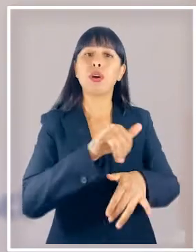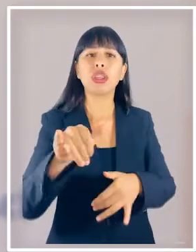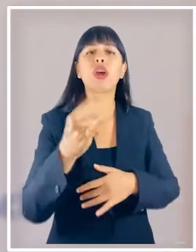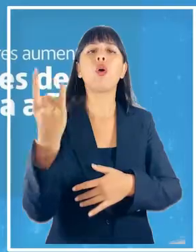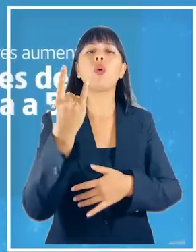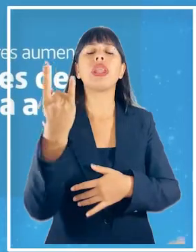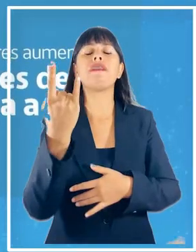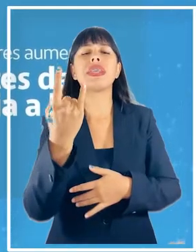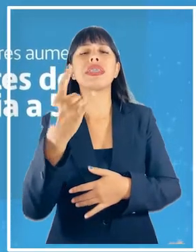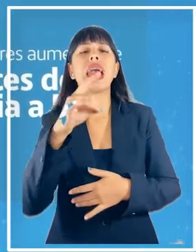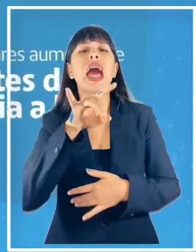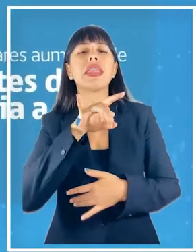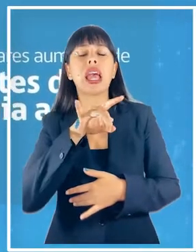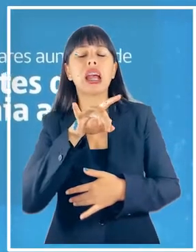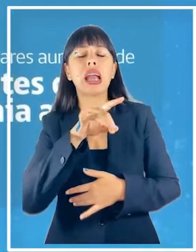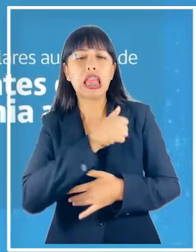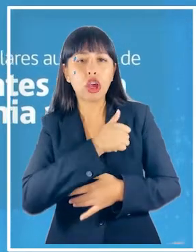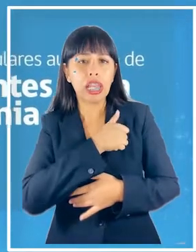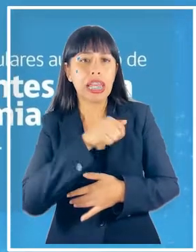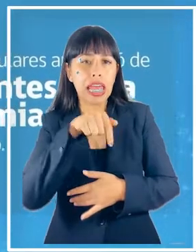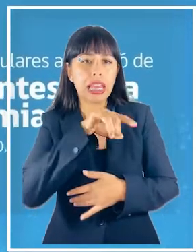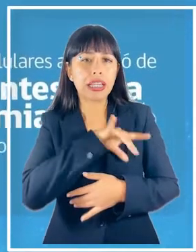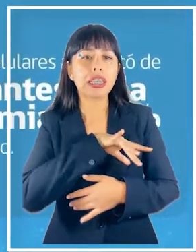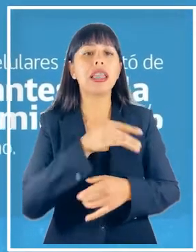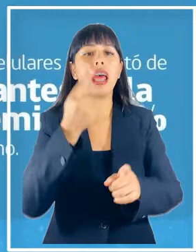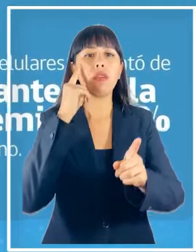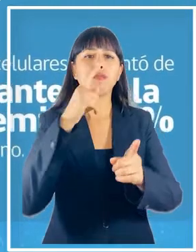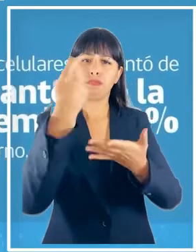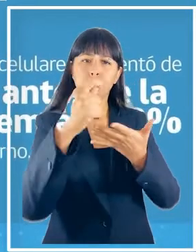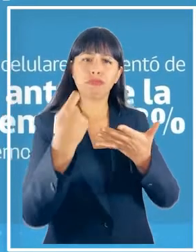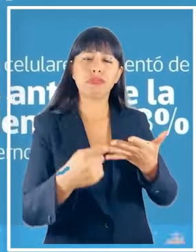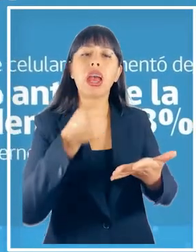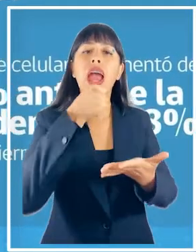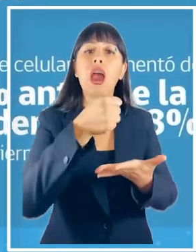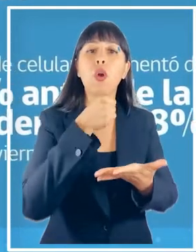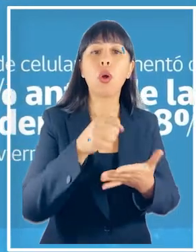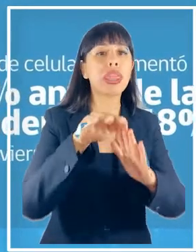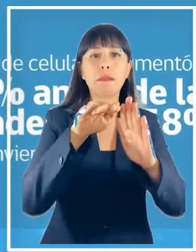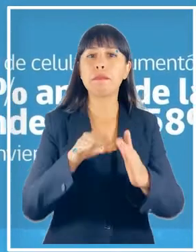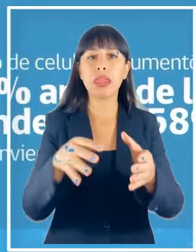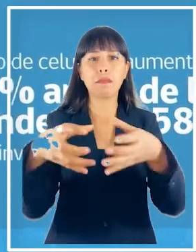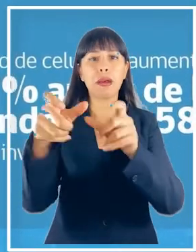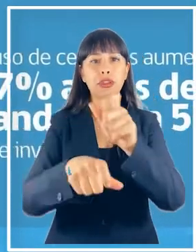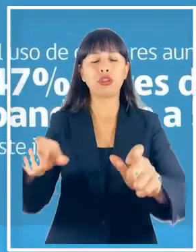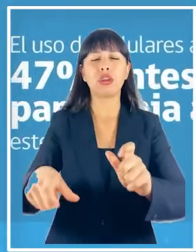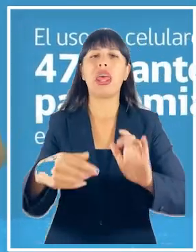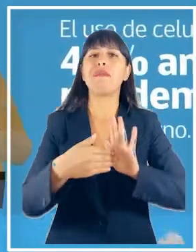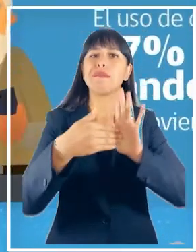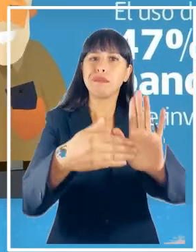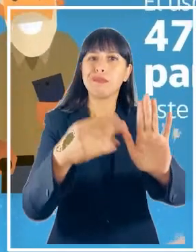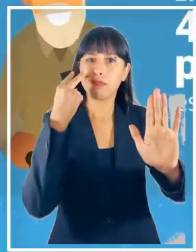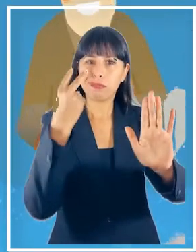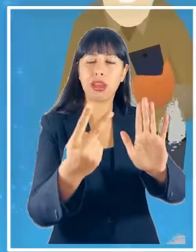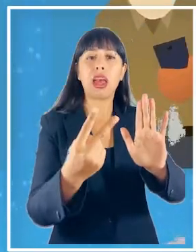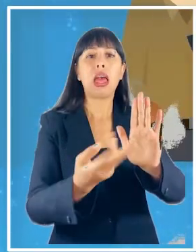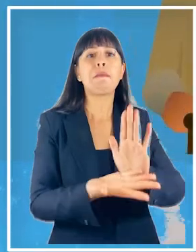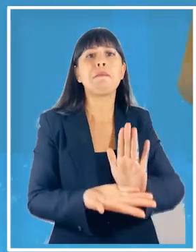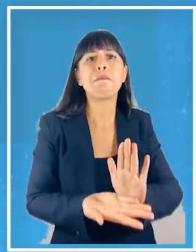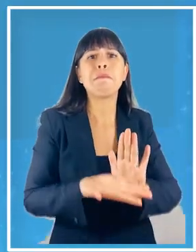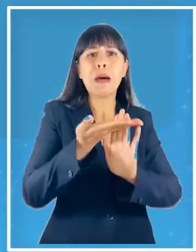Católica de Chile realizó otra encuesta a este mismo grupo de la población que arrojó los siguientes resultados